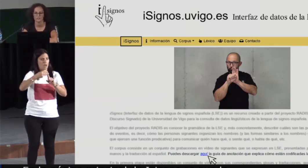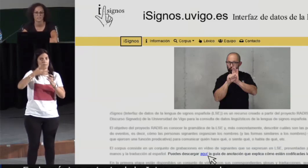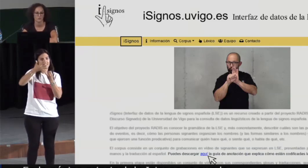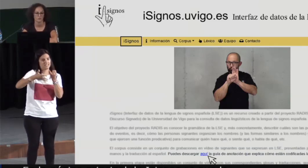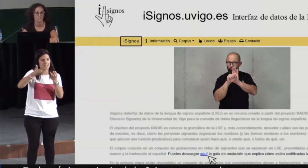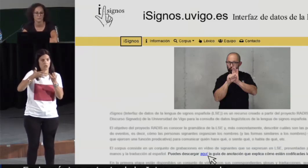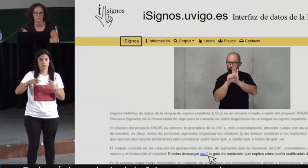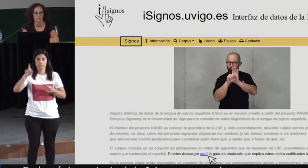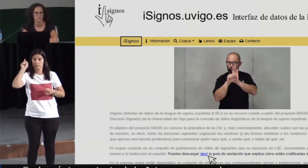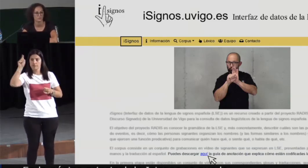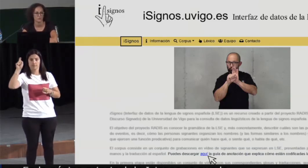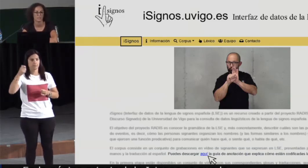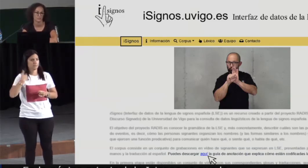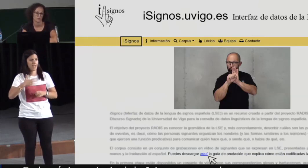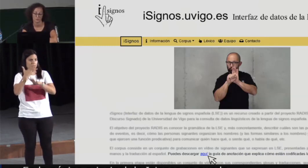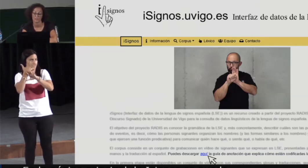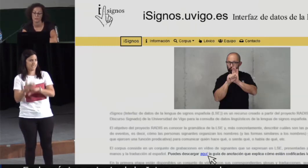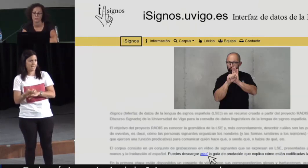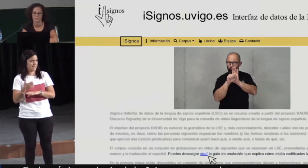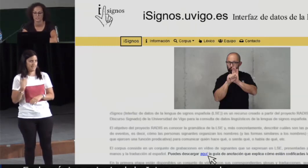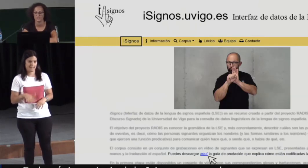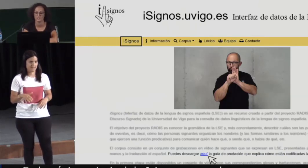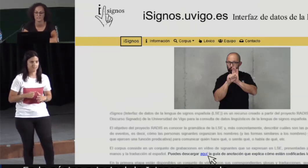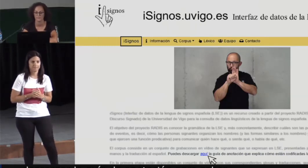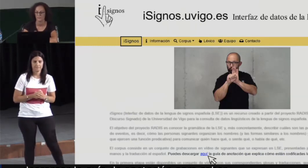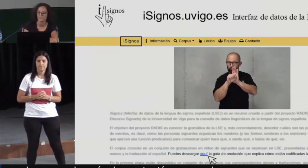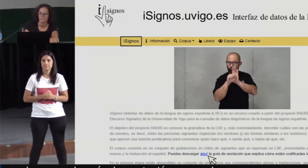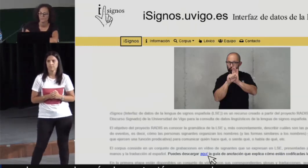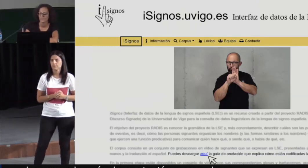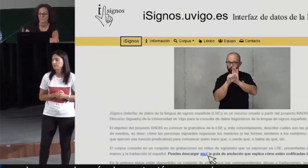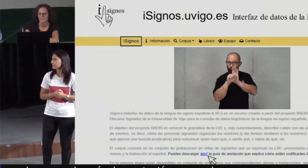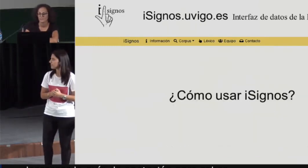codificadas las glosas, además de otras cuestiones de anotación que pueden ser de interés.